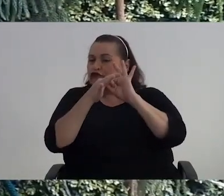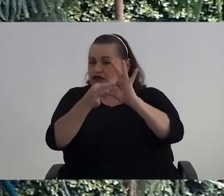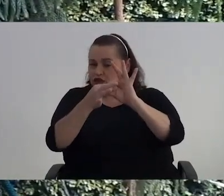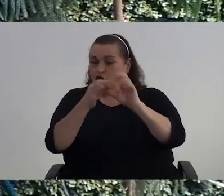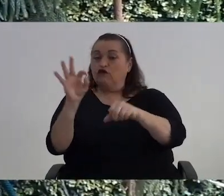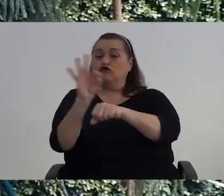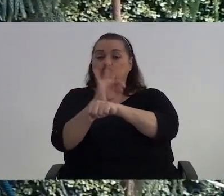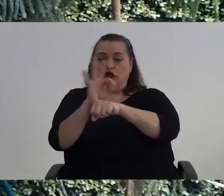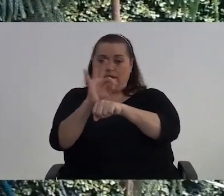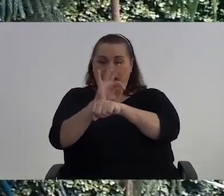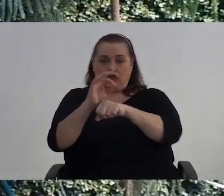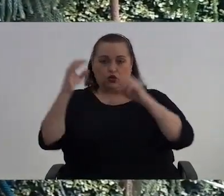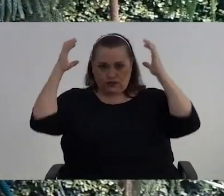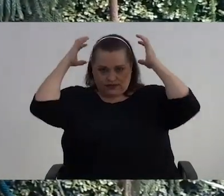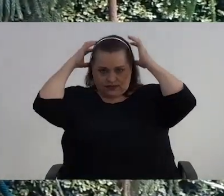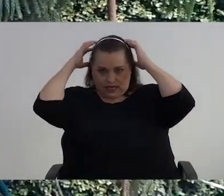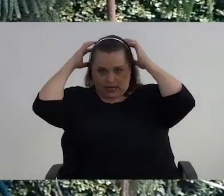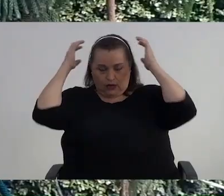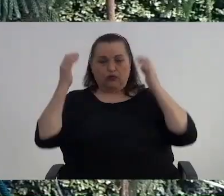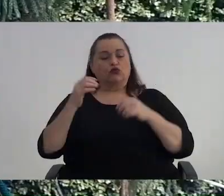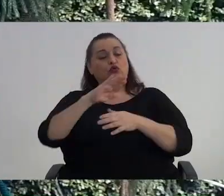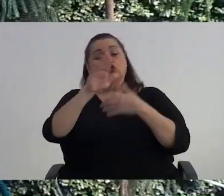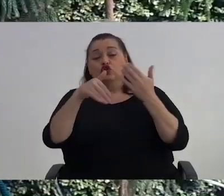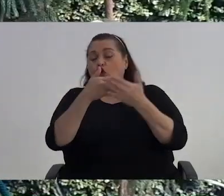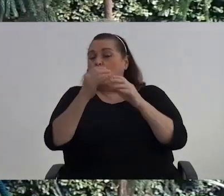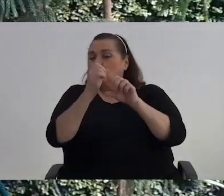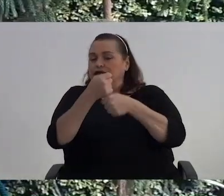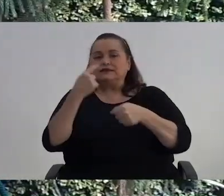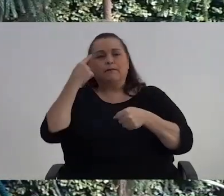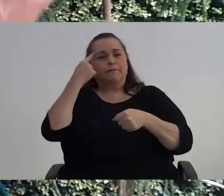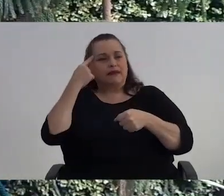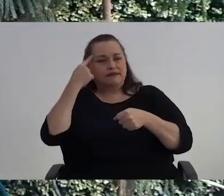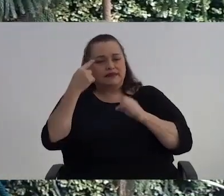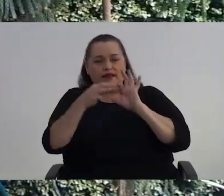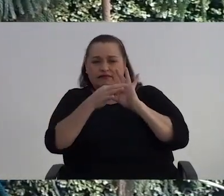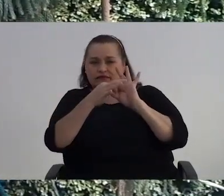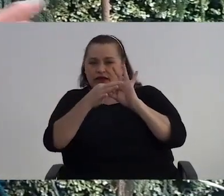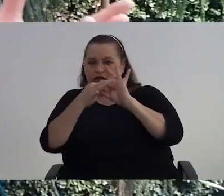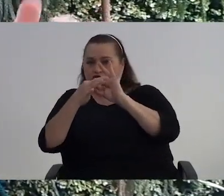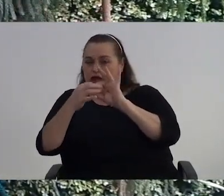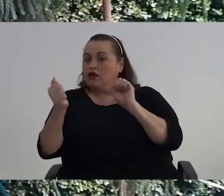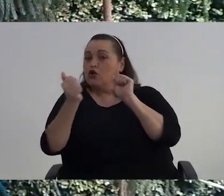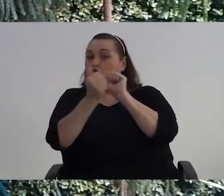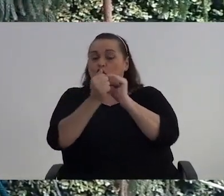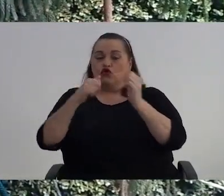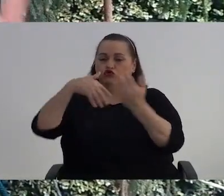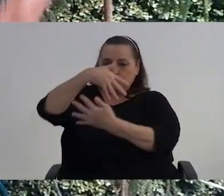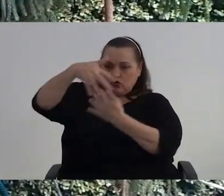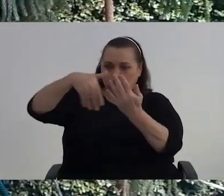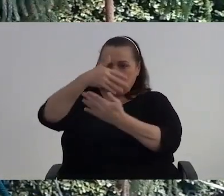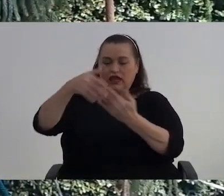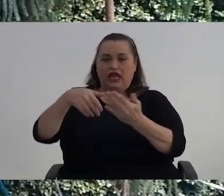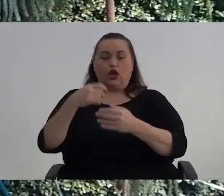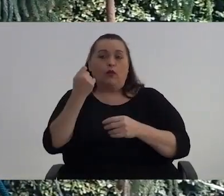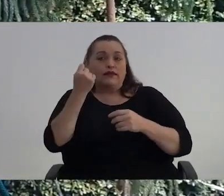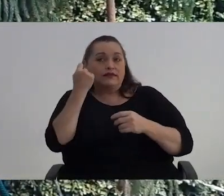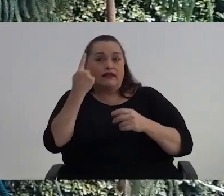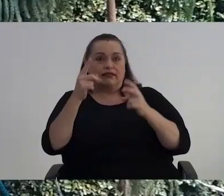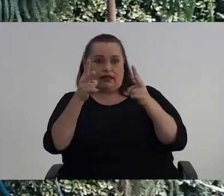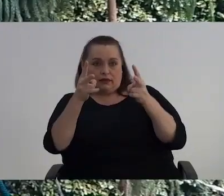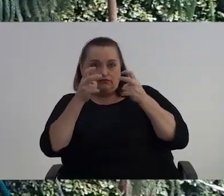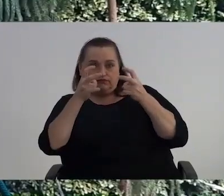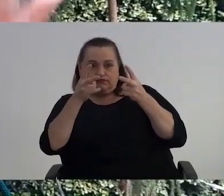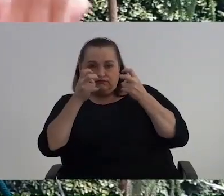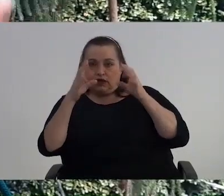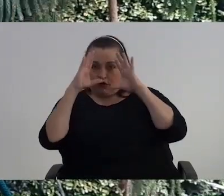funcionamiento De nuestro cerebro Lo que nos hace pensar O relacionarnos Con lo que nos rodea Interpretar la información Que viene